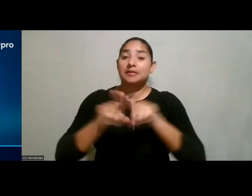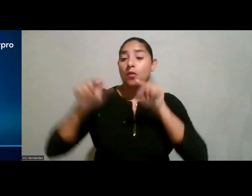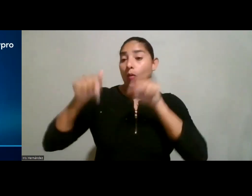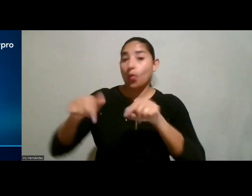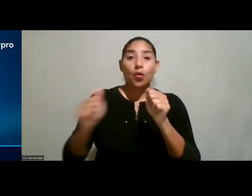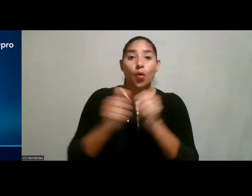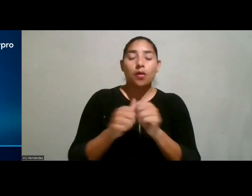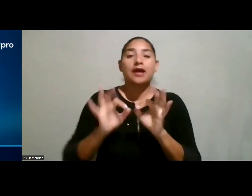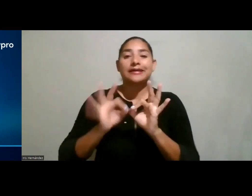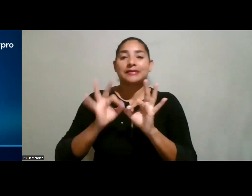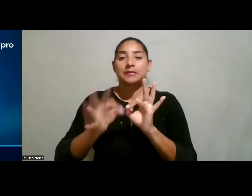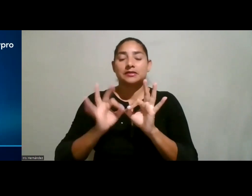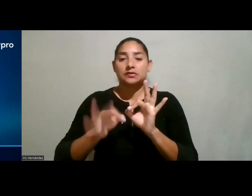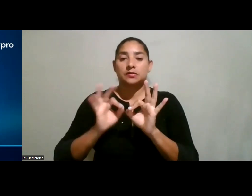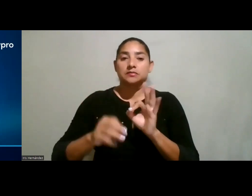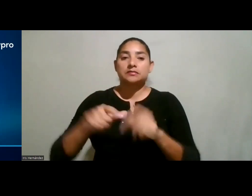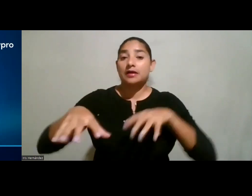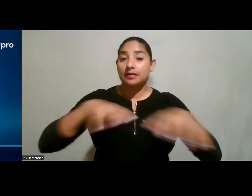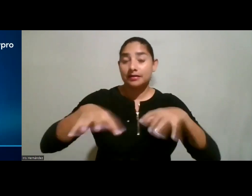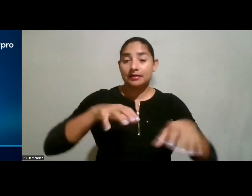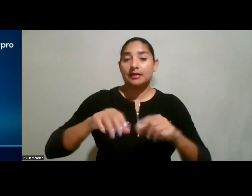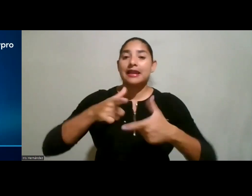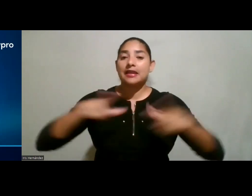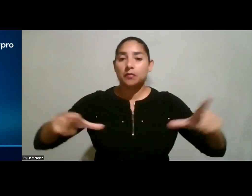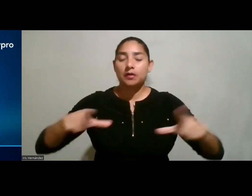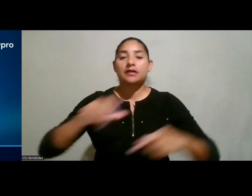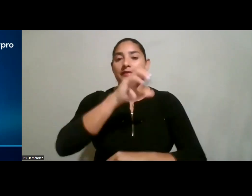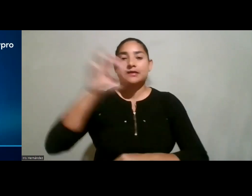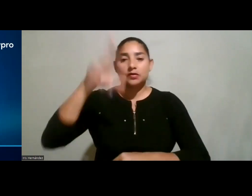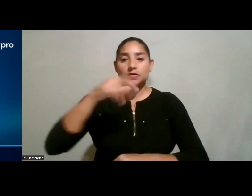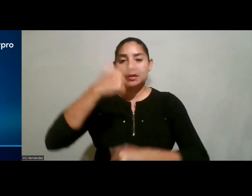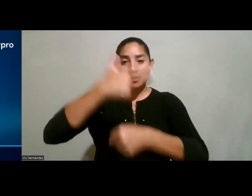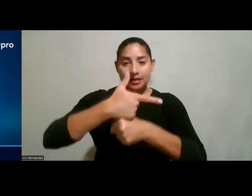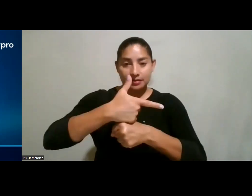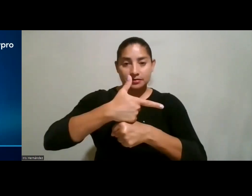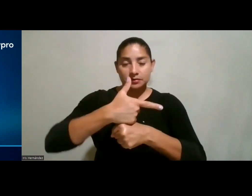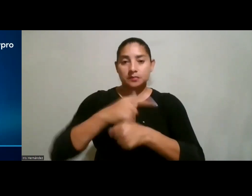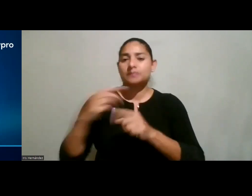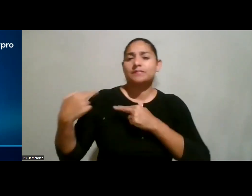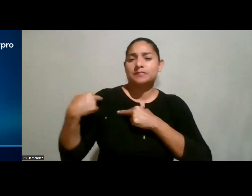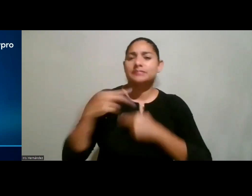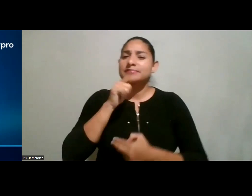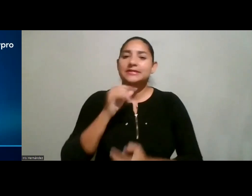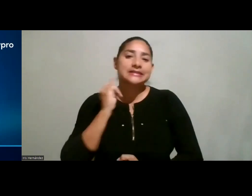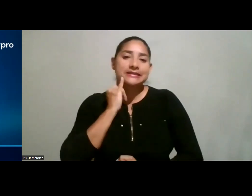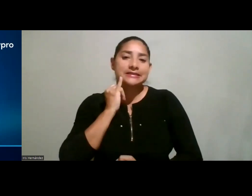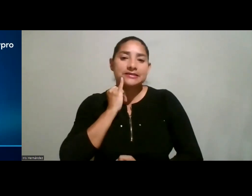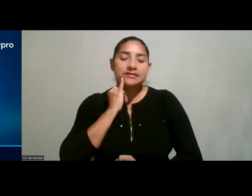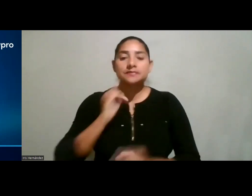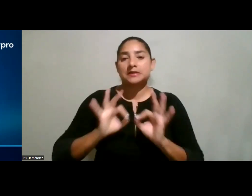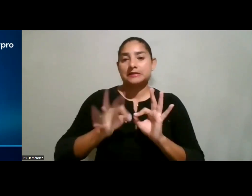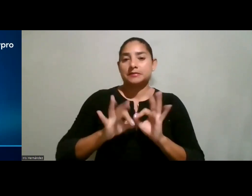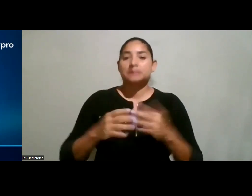con la interpretación de la actividad al lenguaje de señas costarricense Lesco a cargo de Iris Hernández a quien